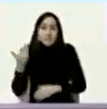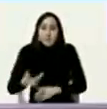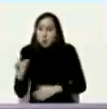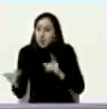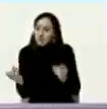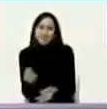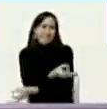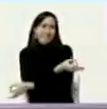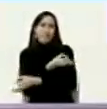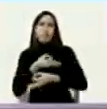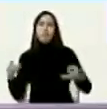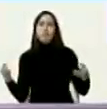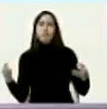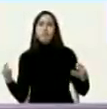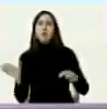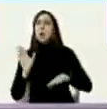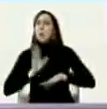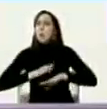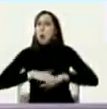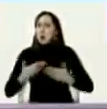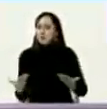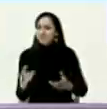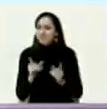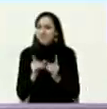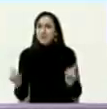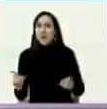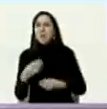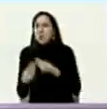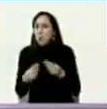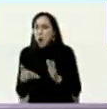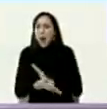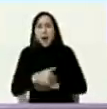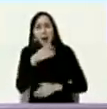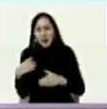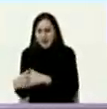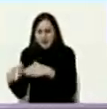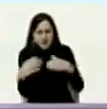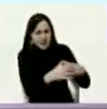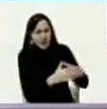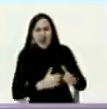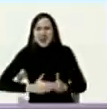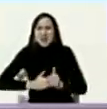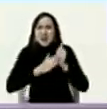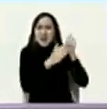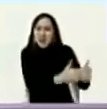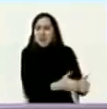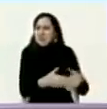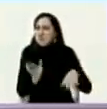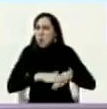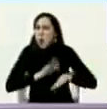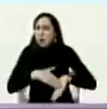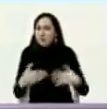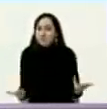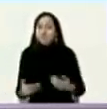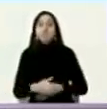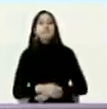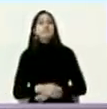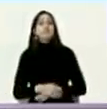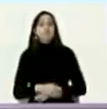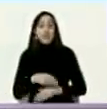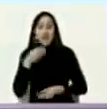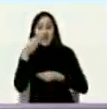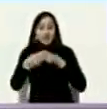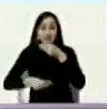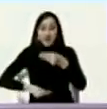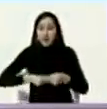exitoso porque ese diálogo con esos partidos y líderes fue fructífero y exitoso porque se hizo en